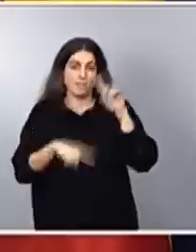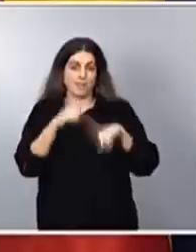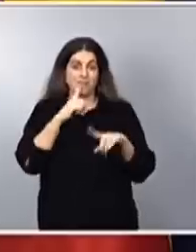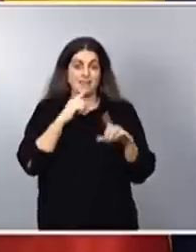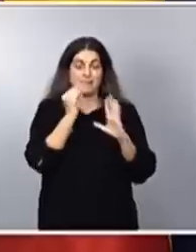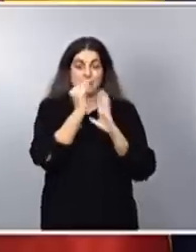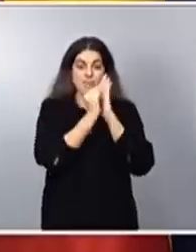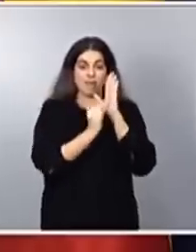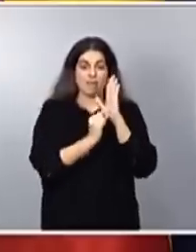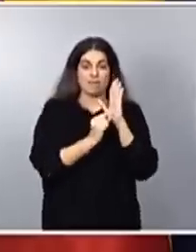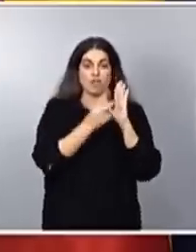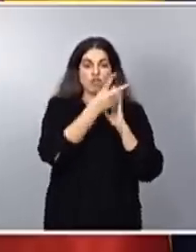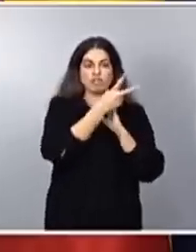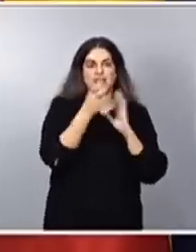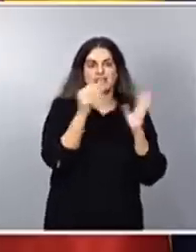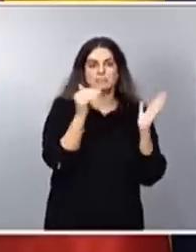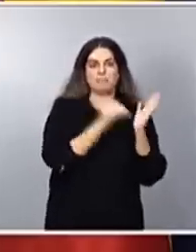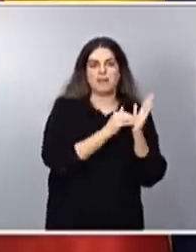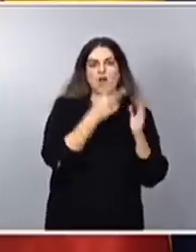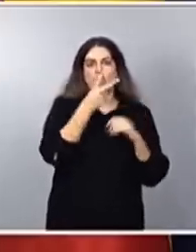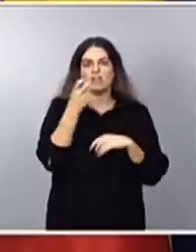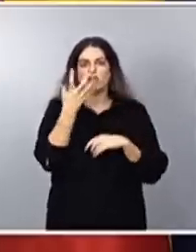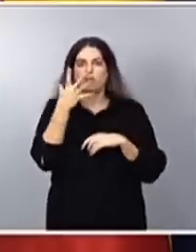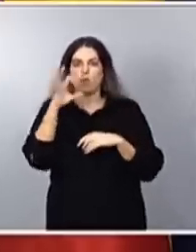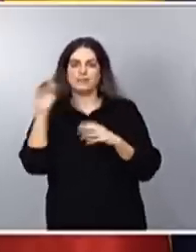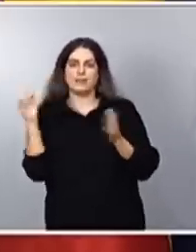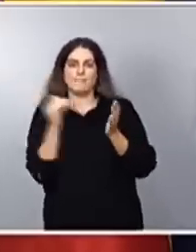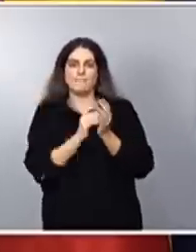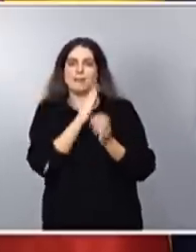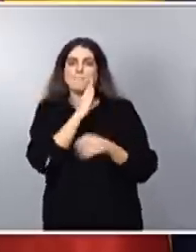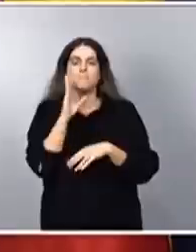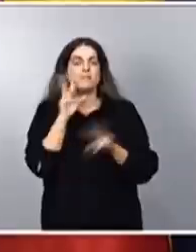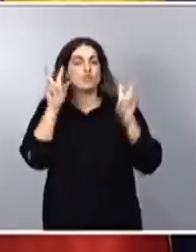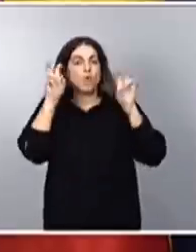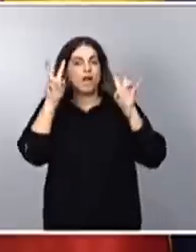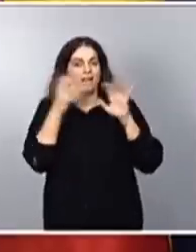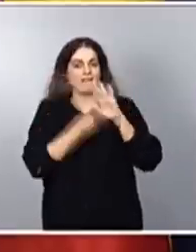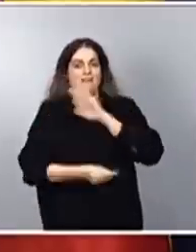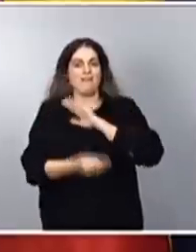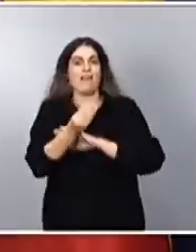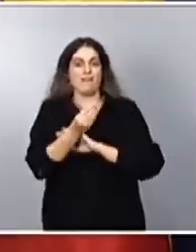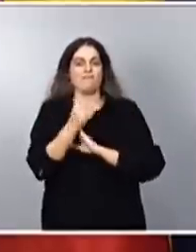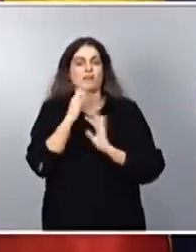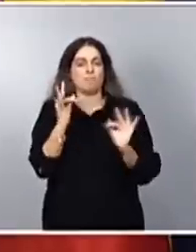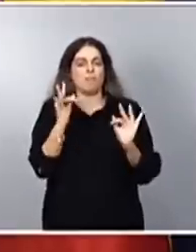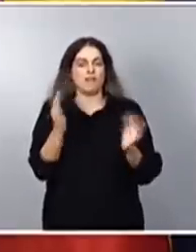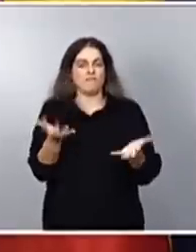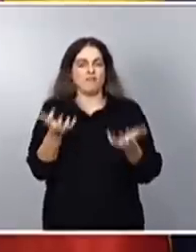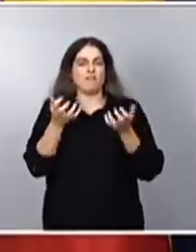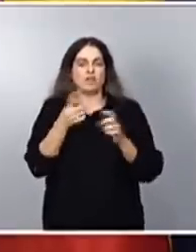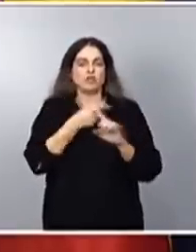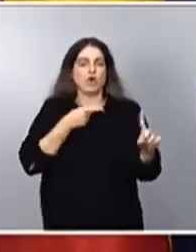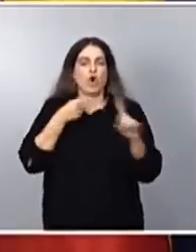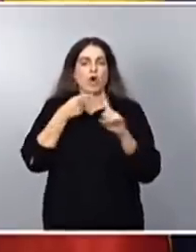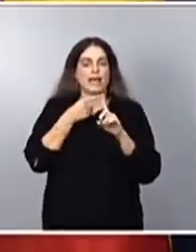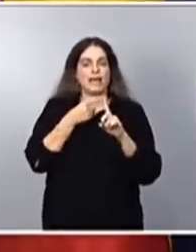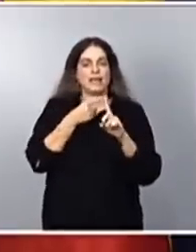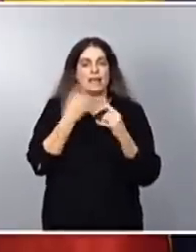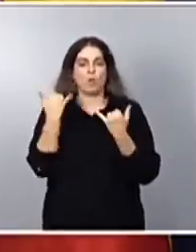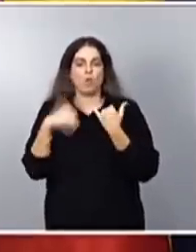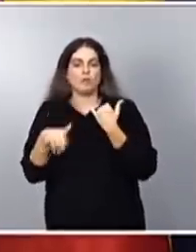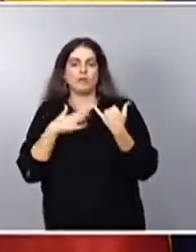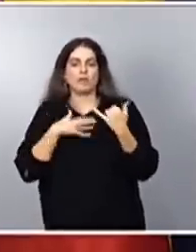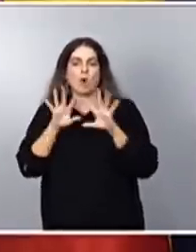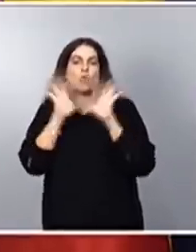250.000 nuevas madres, con lo cual prácticamente vamos llegando a ese objetivo último de universalización de la renta crianza